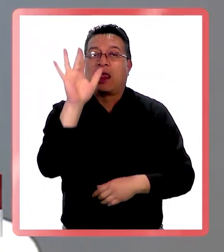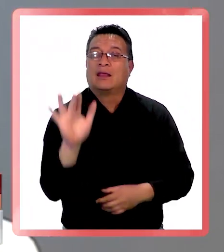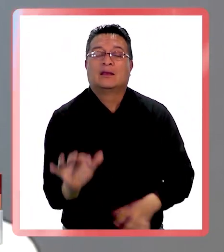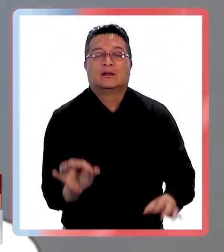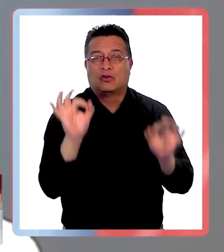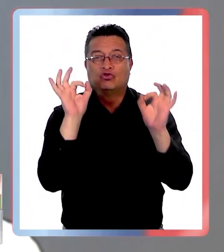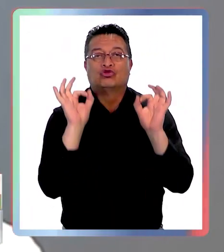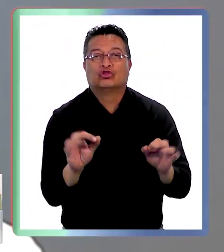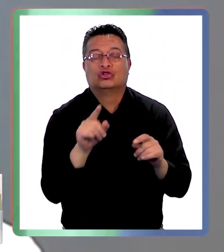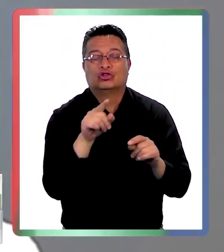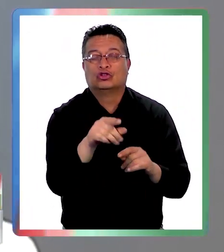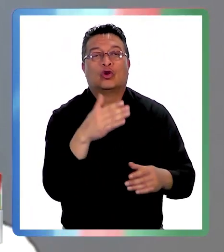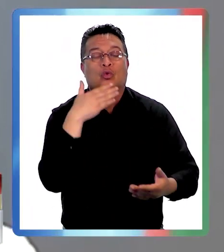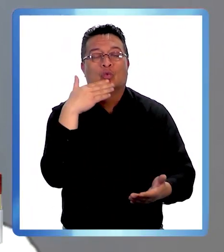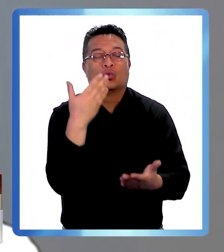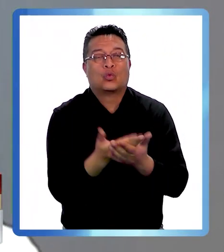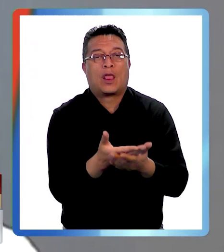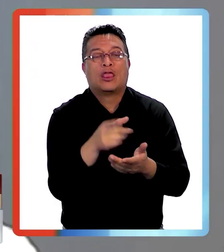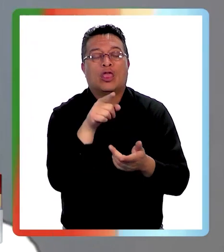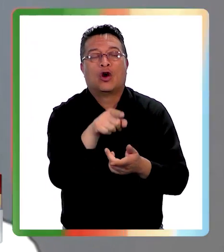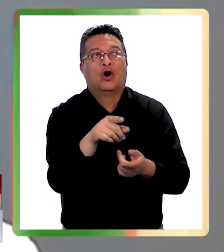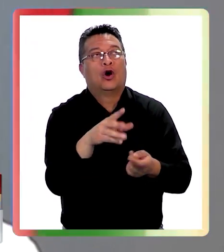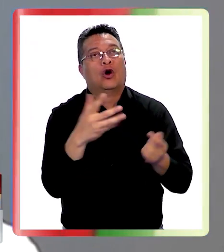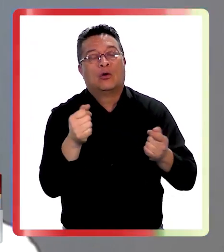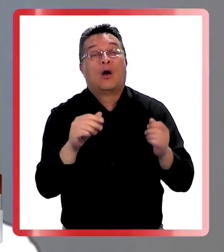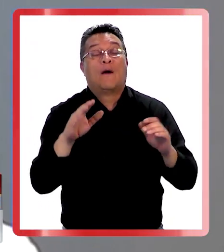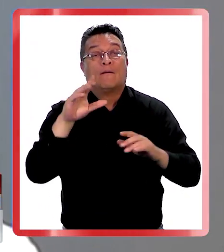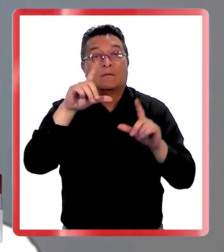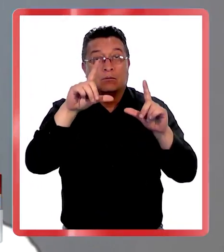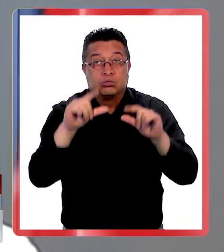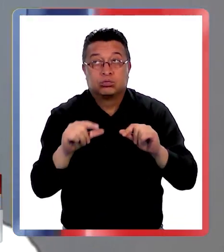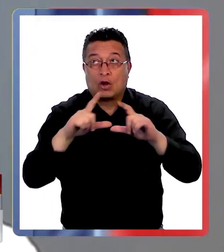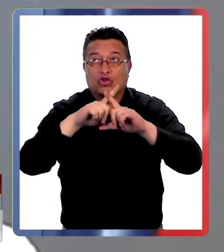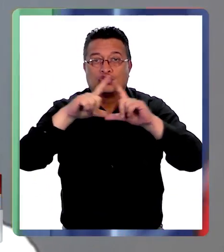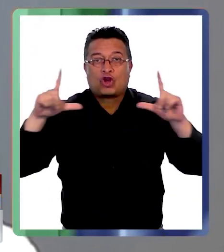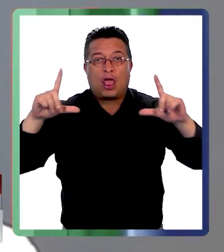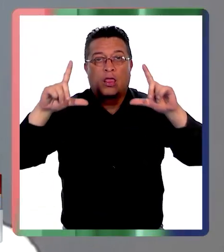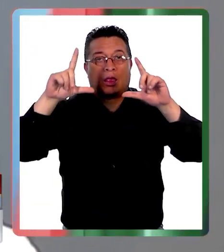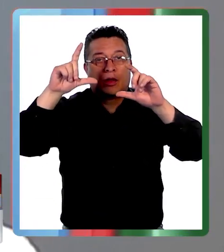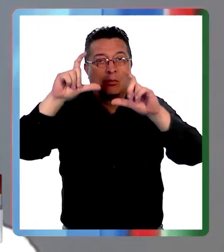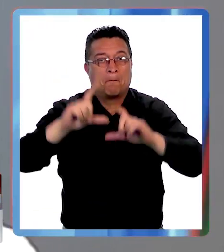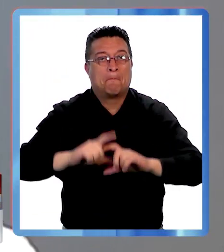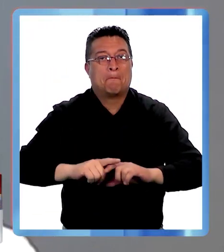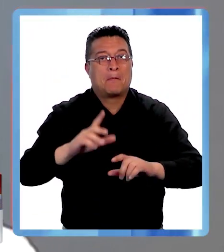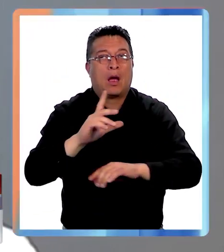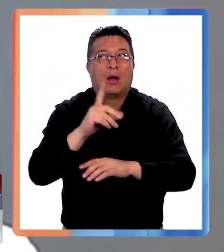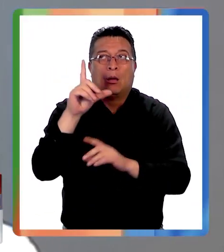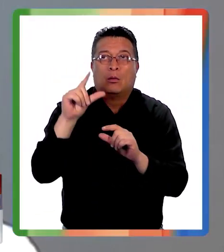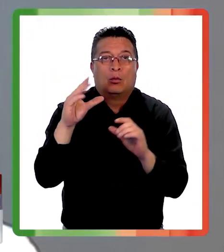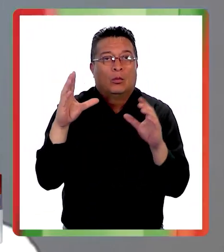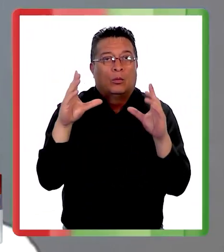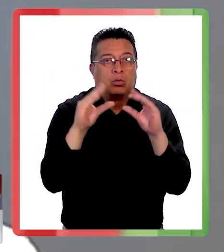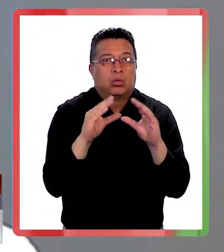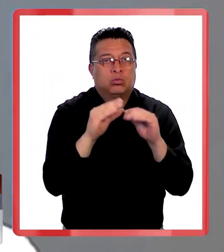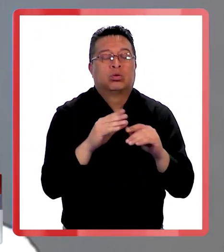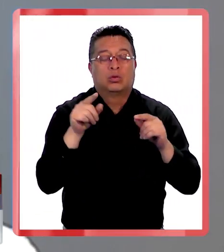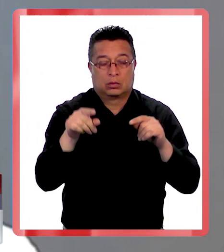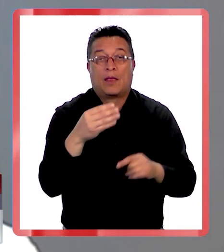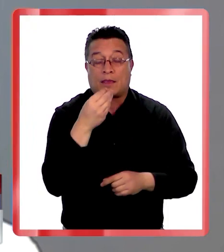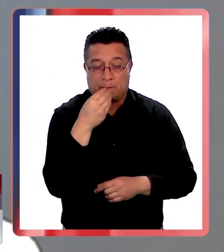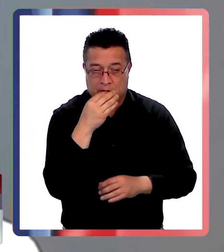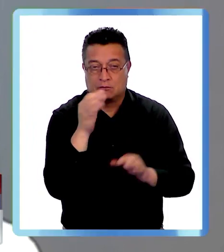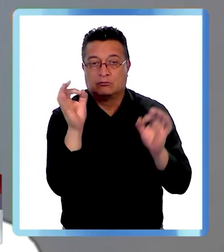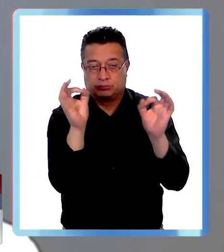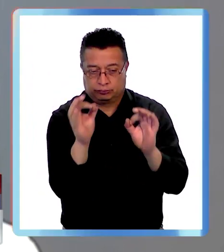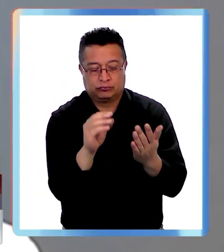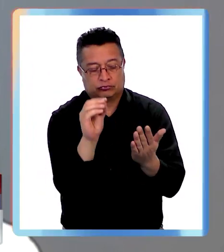en las épocas de baja de la luz solar. Especialmente a pesar de que también está descrito